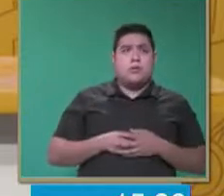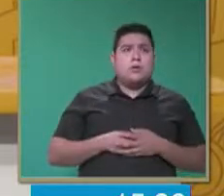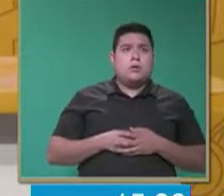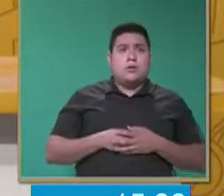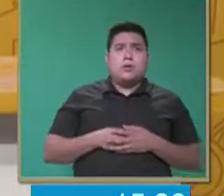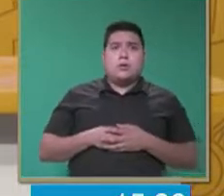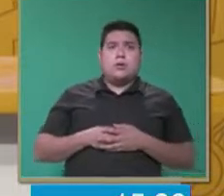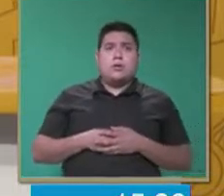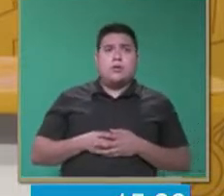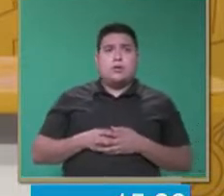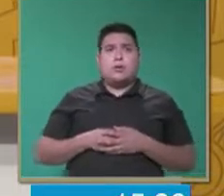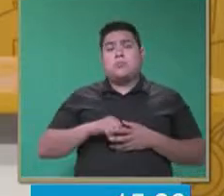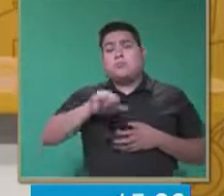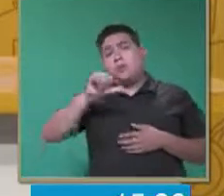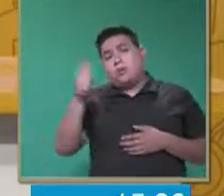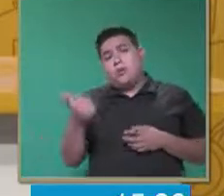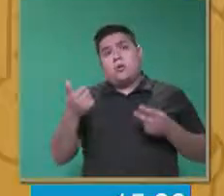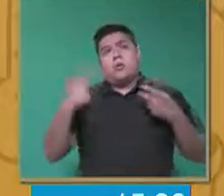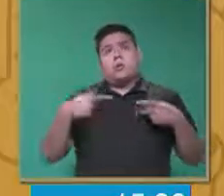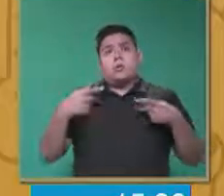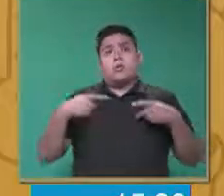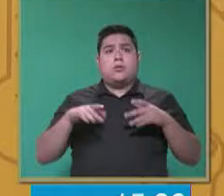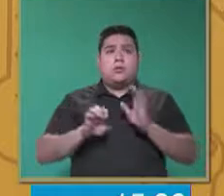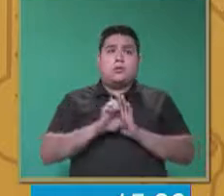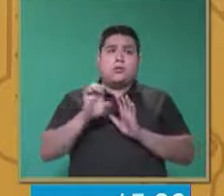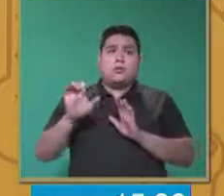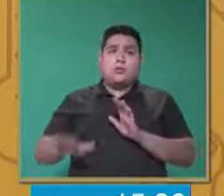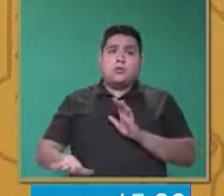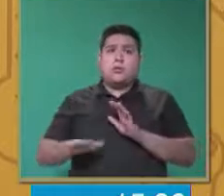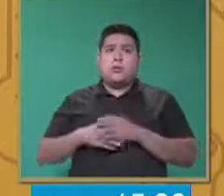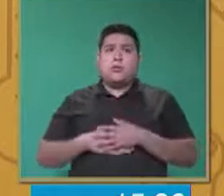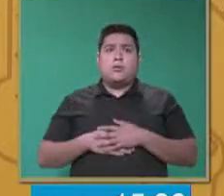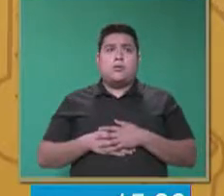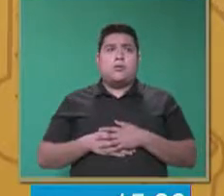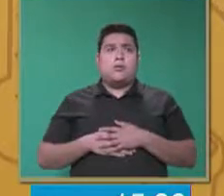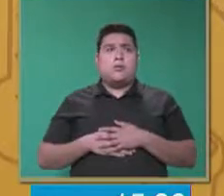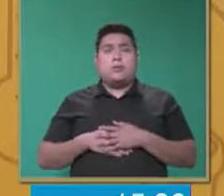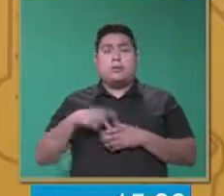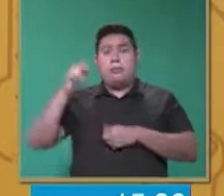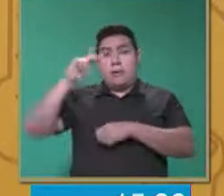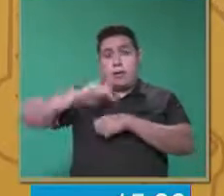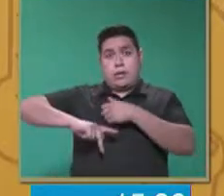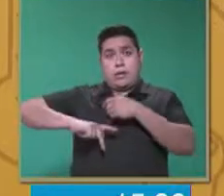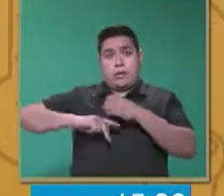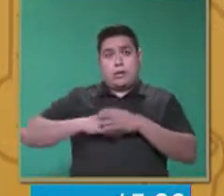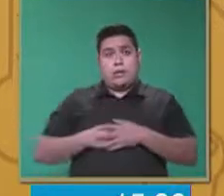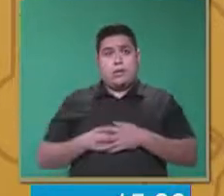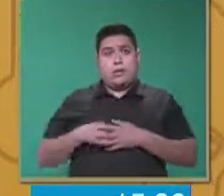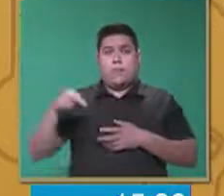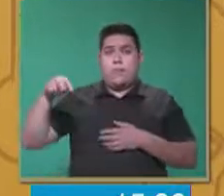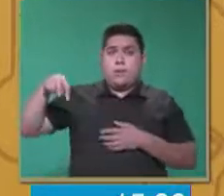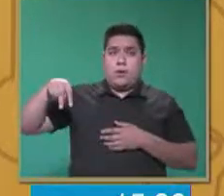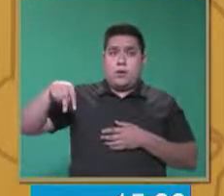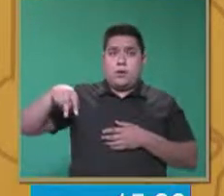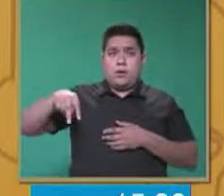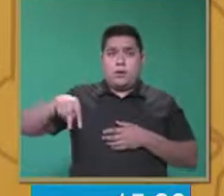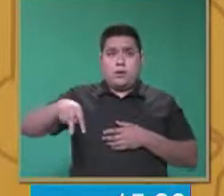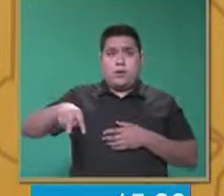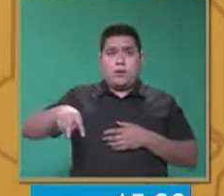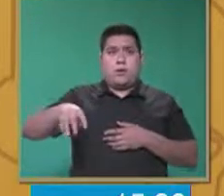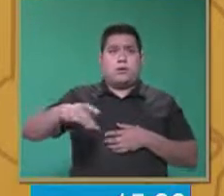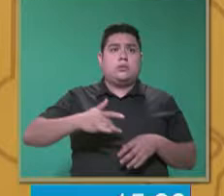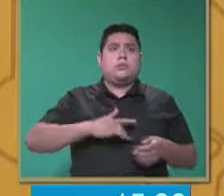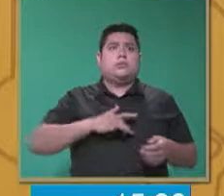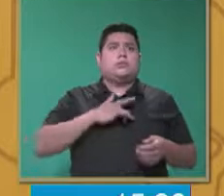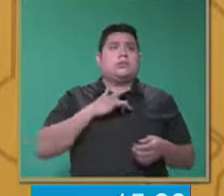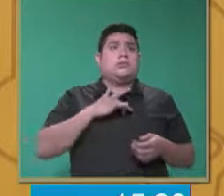como si fuera otra persona. Por ejemplo, si están en peligro, por ejemplo, van caminando y sienten